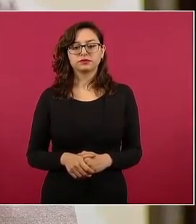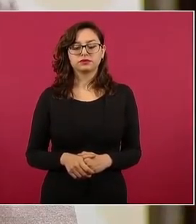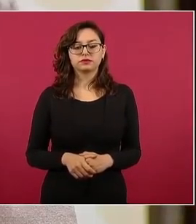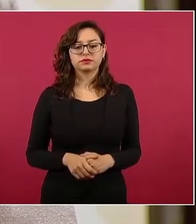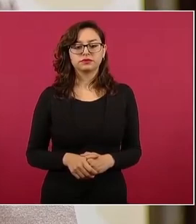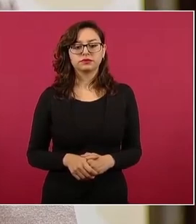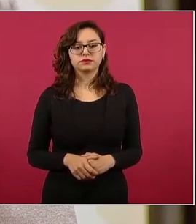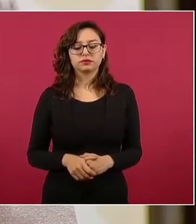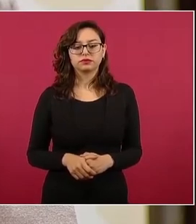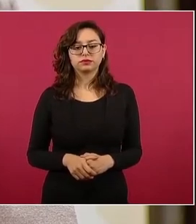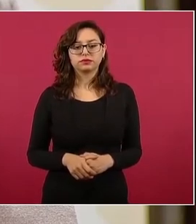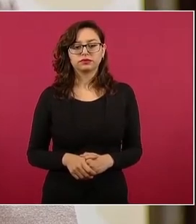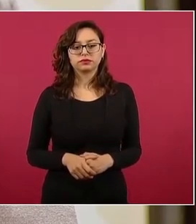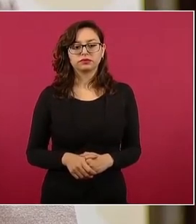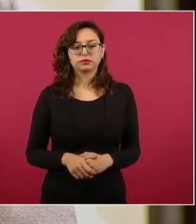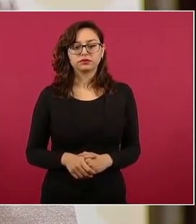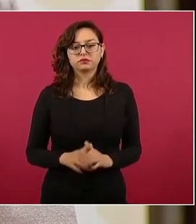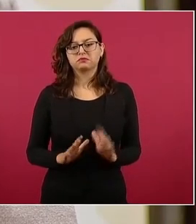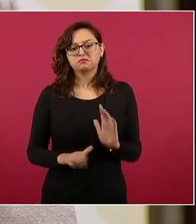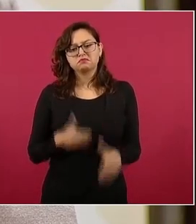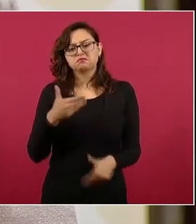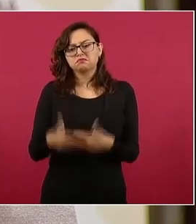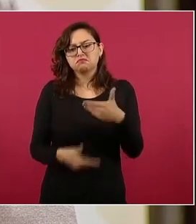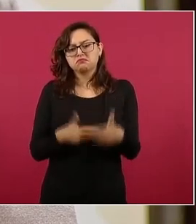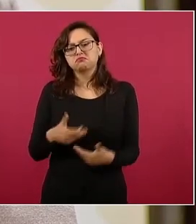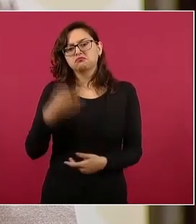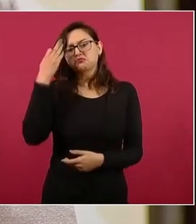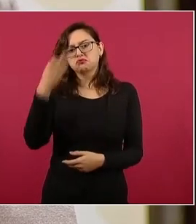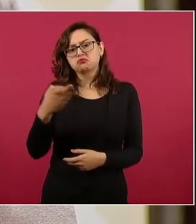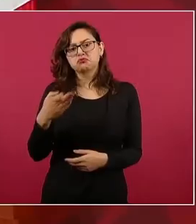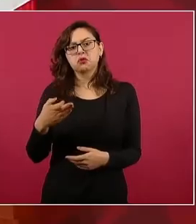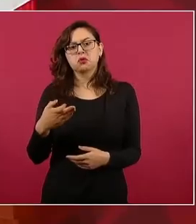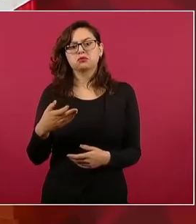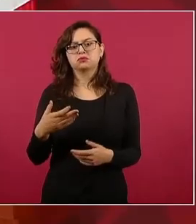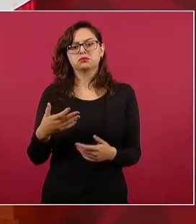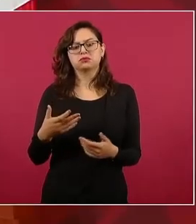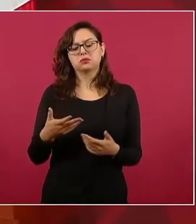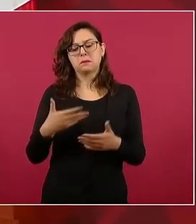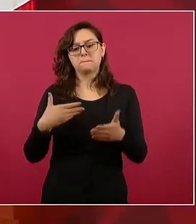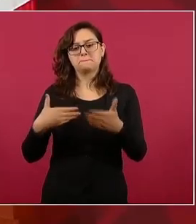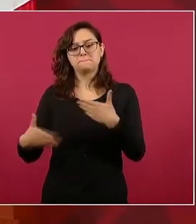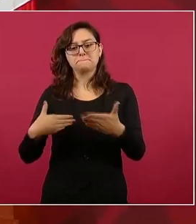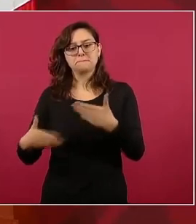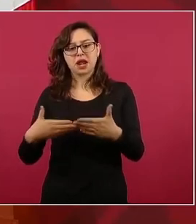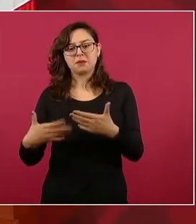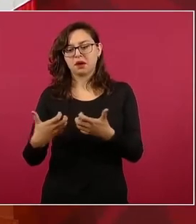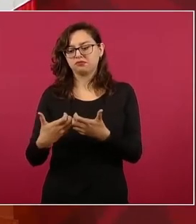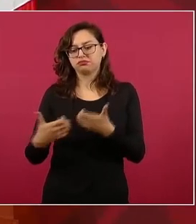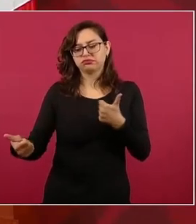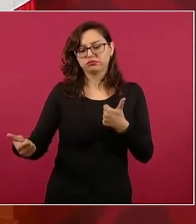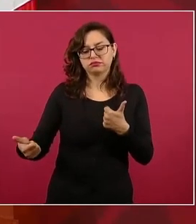se independiza Panamá esto tiene que ver con el canal